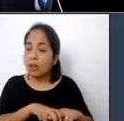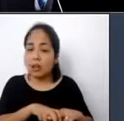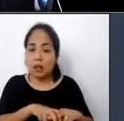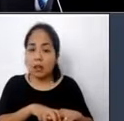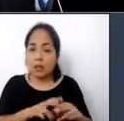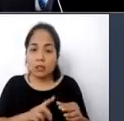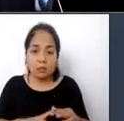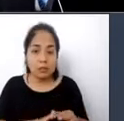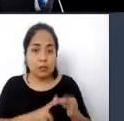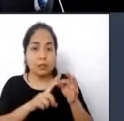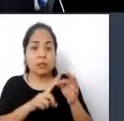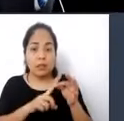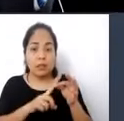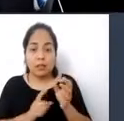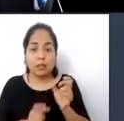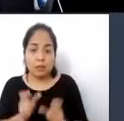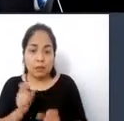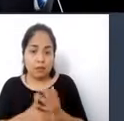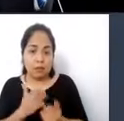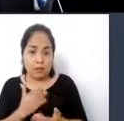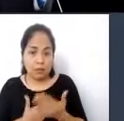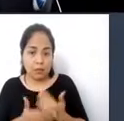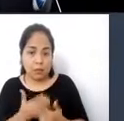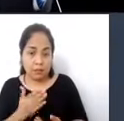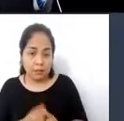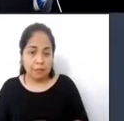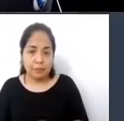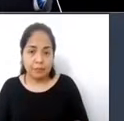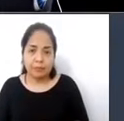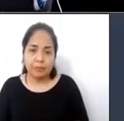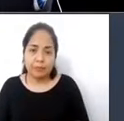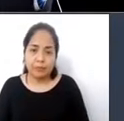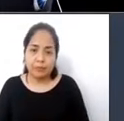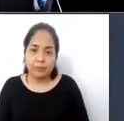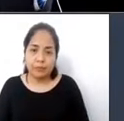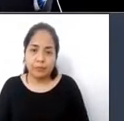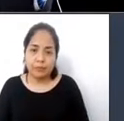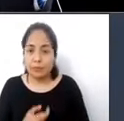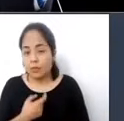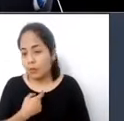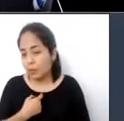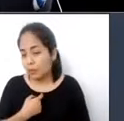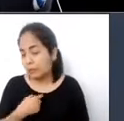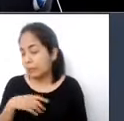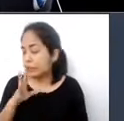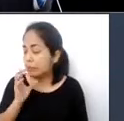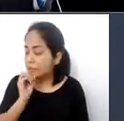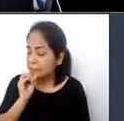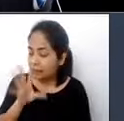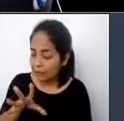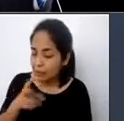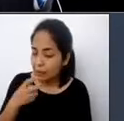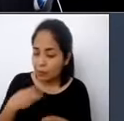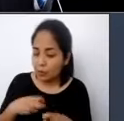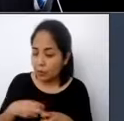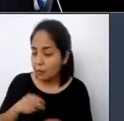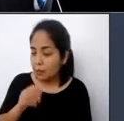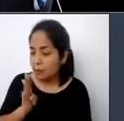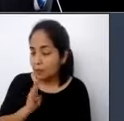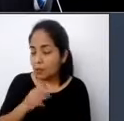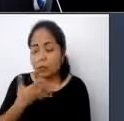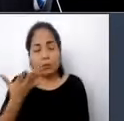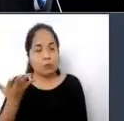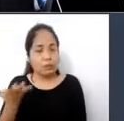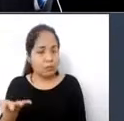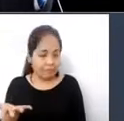con discapacidad. No quiero mencionar el problema de los servicios higiénicos porque es un problema para el que aún no sería